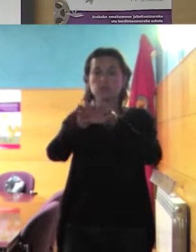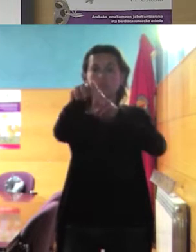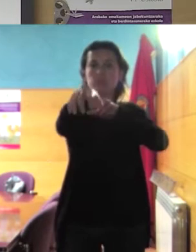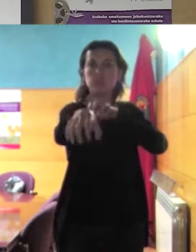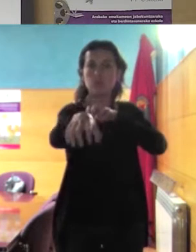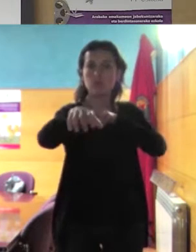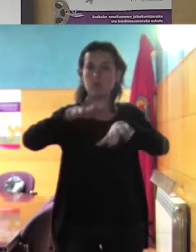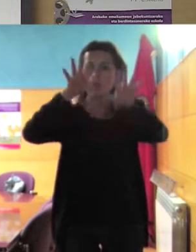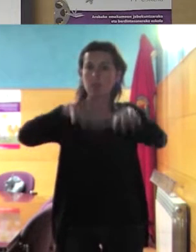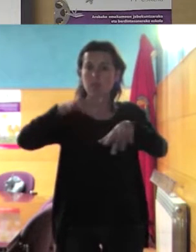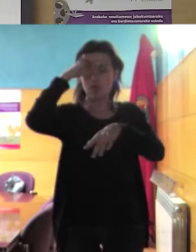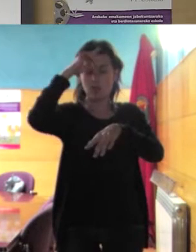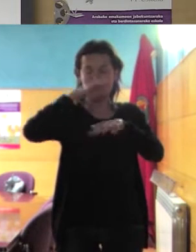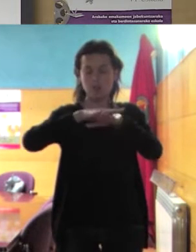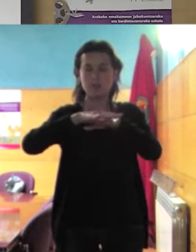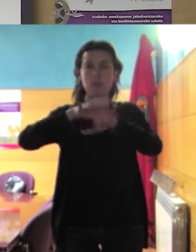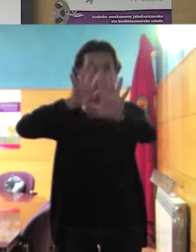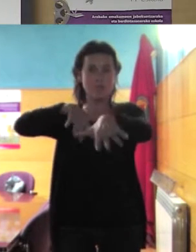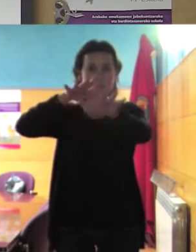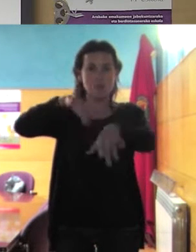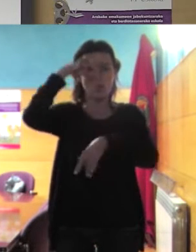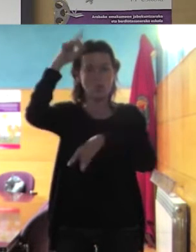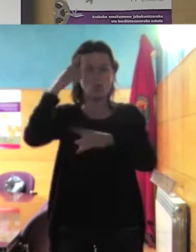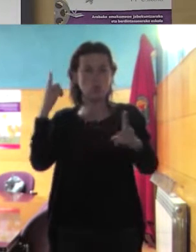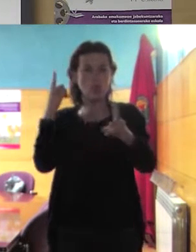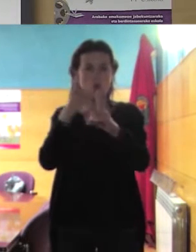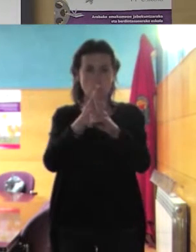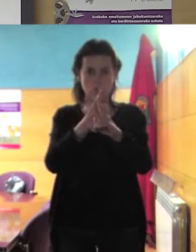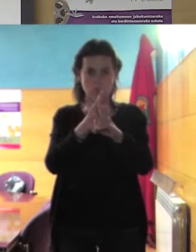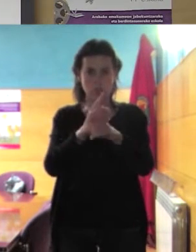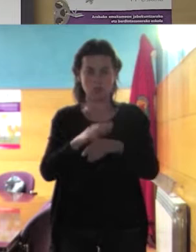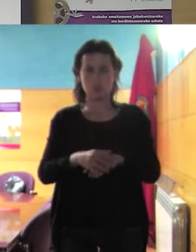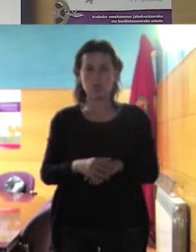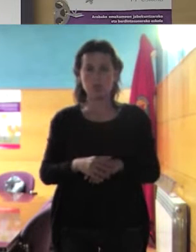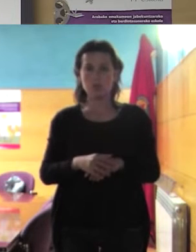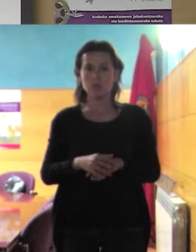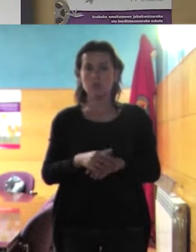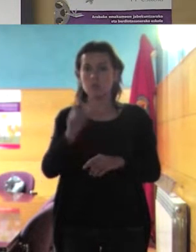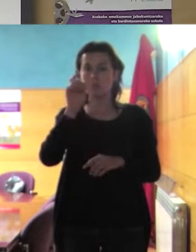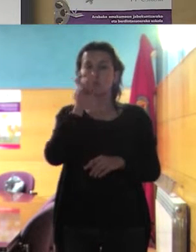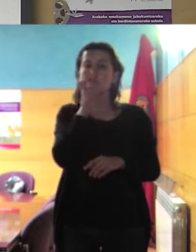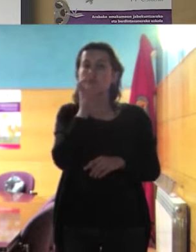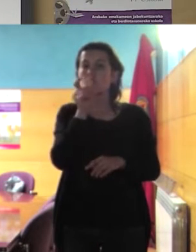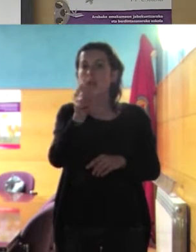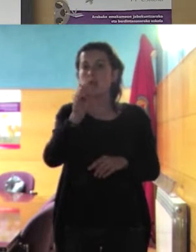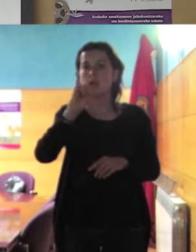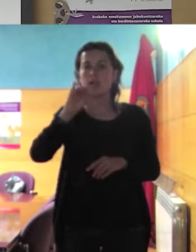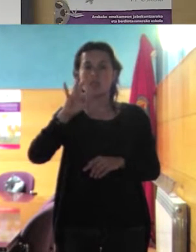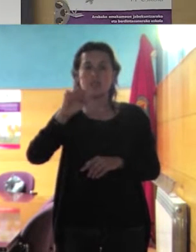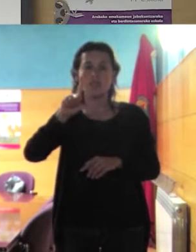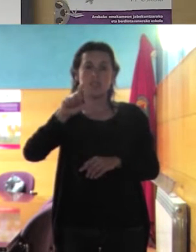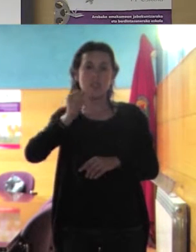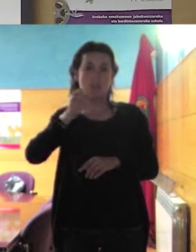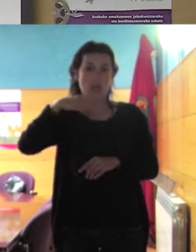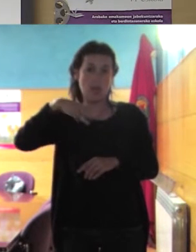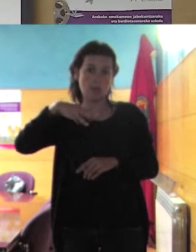anticultura musulmana bueno la palabra islamofobia es una palabra que hace cinco años no necesitábamos o no yo no oía y sin